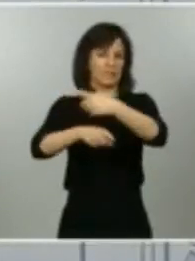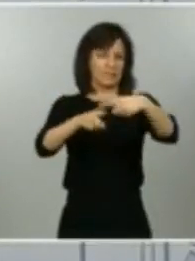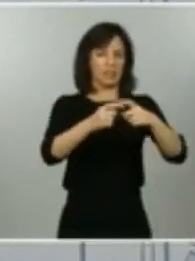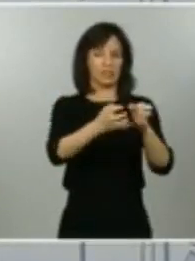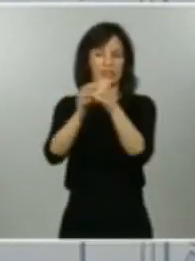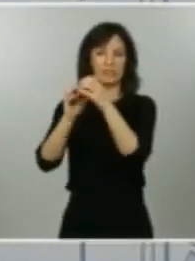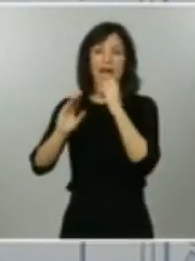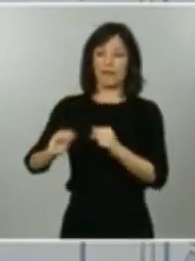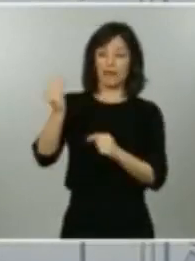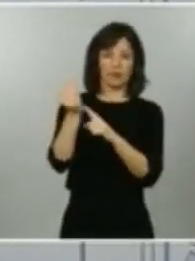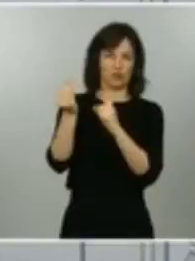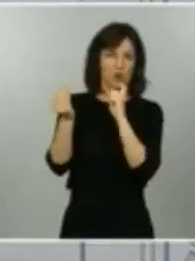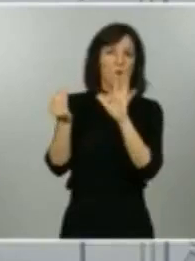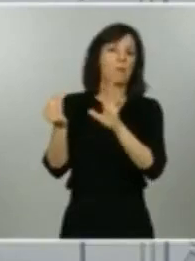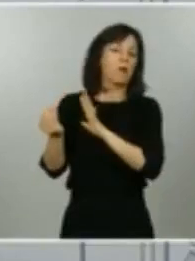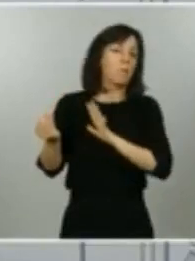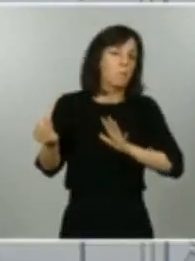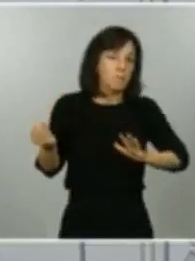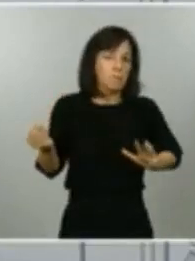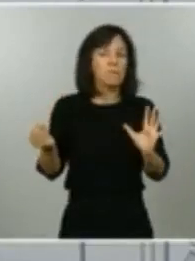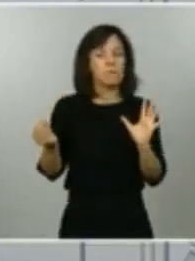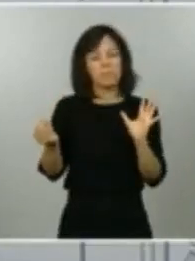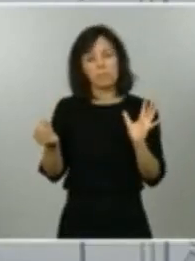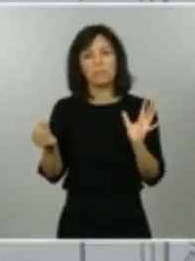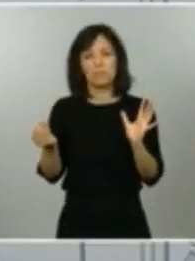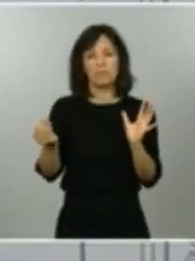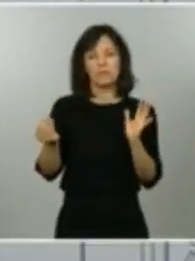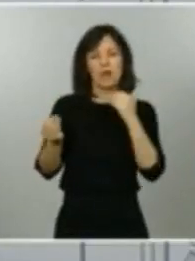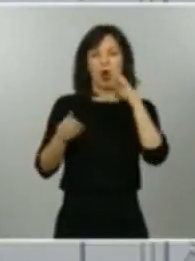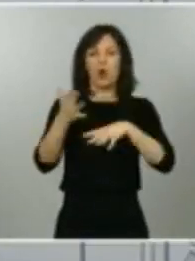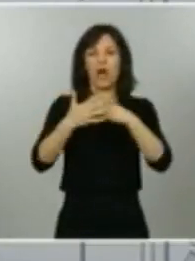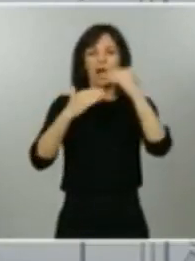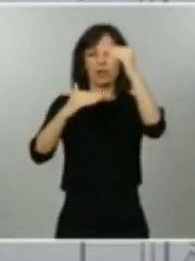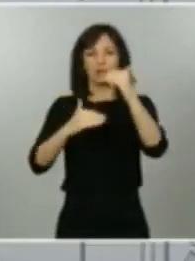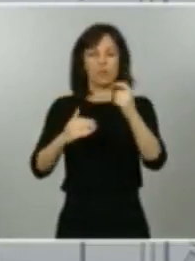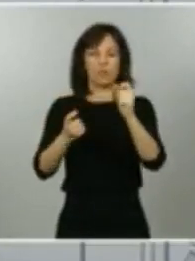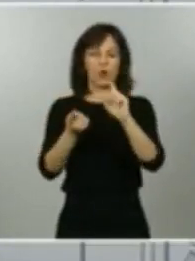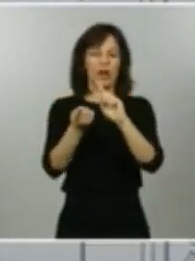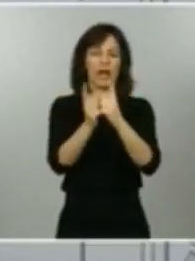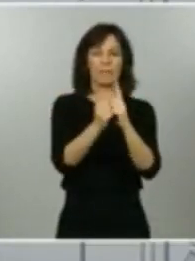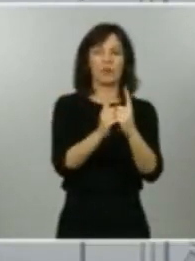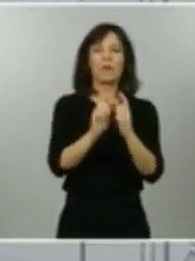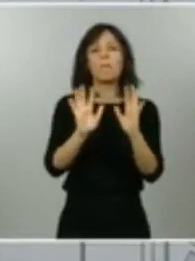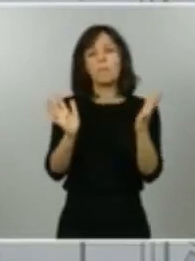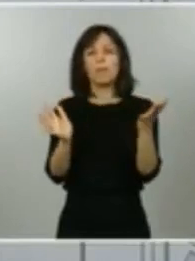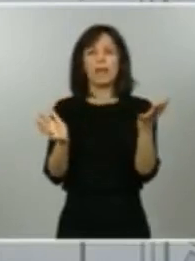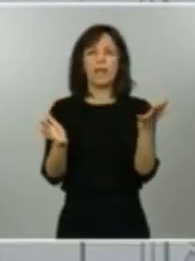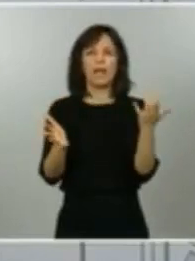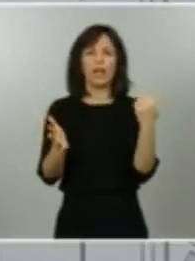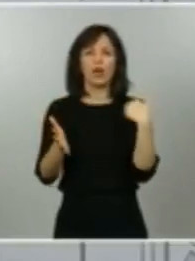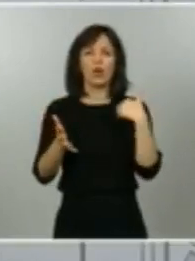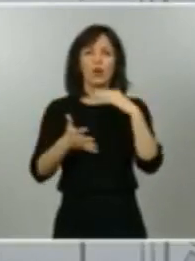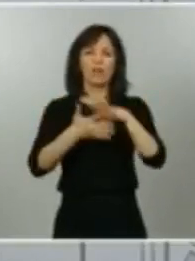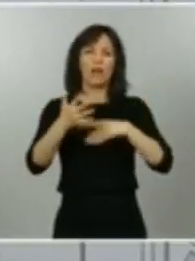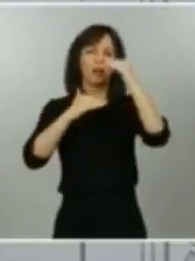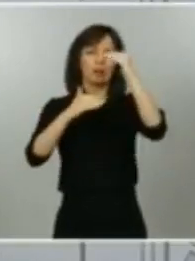En principio habrá alguna variabilidad en las diferentes franjas pero se van a mantener unas franjas yo entiendo que similares a las actuales